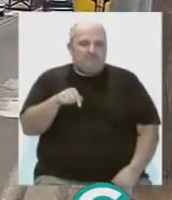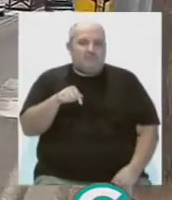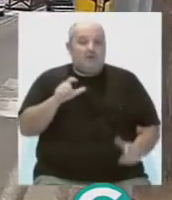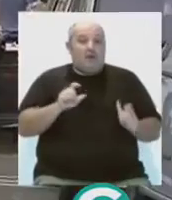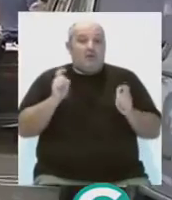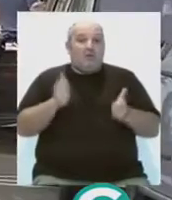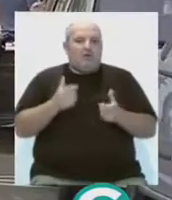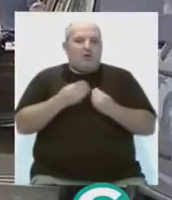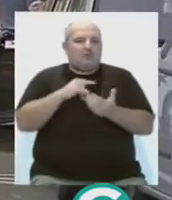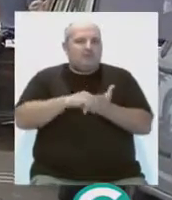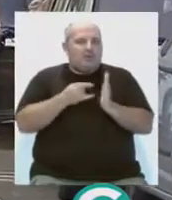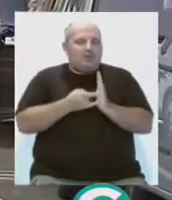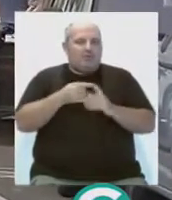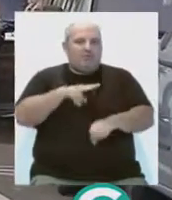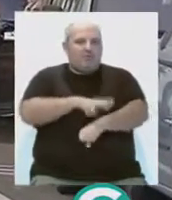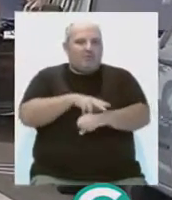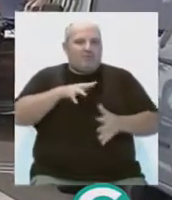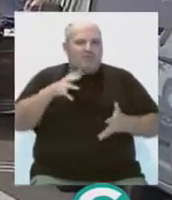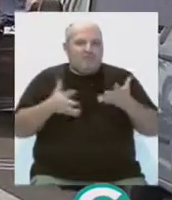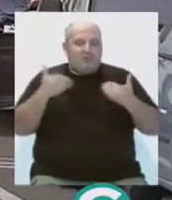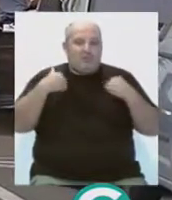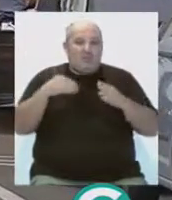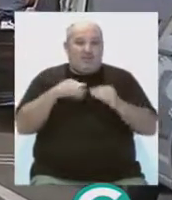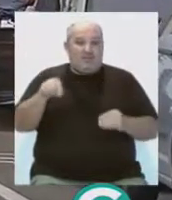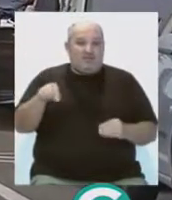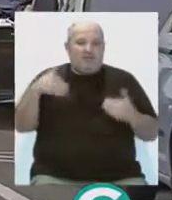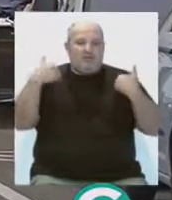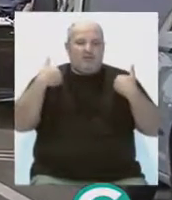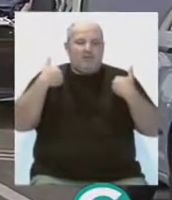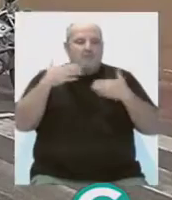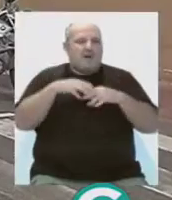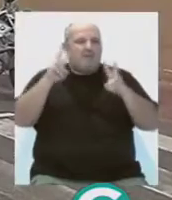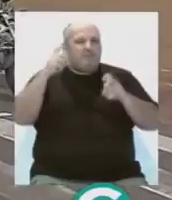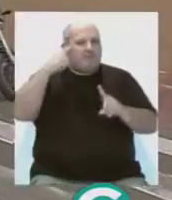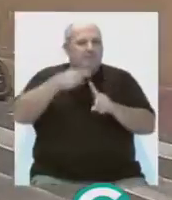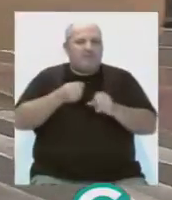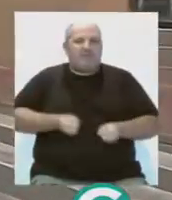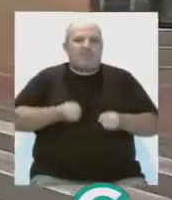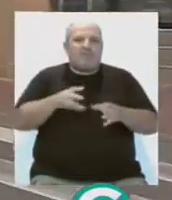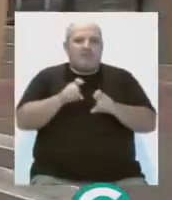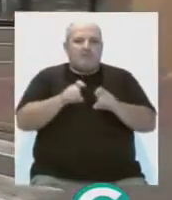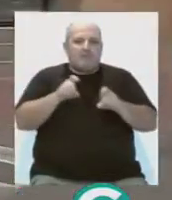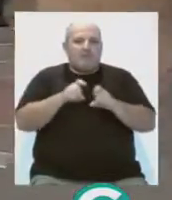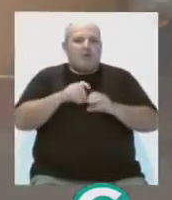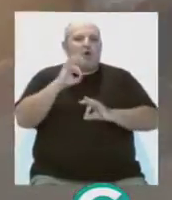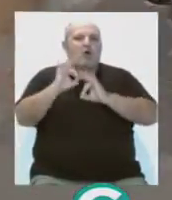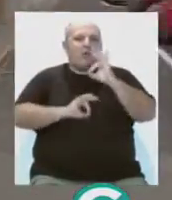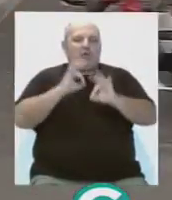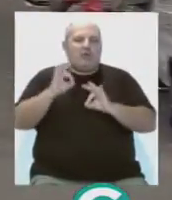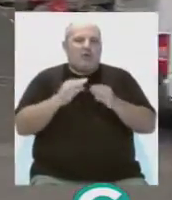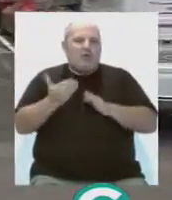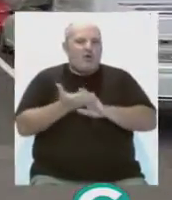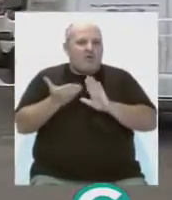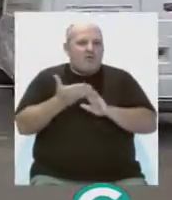reunión, celebrada con técnicos y el delegado de fomento de la Junta de Andalucía, ha servido para informar a los empresarios sobre la organización de estas